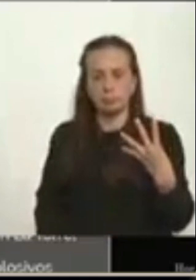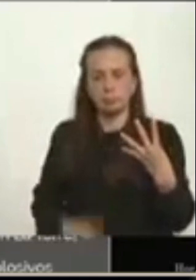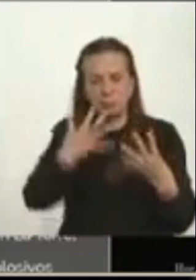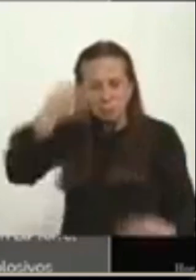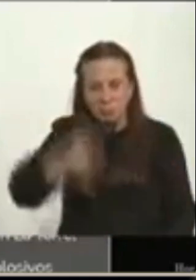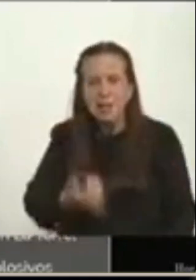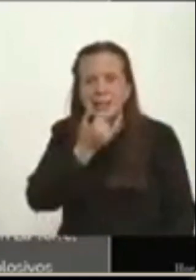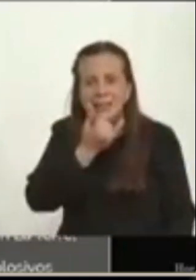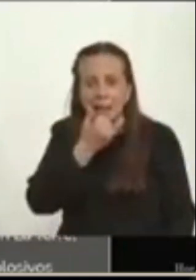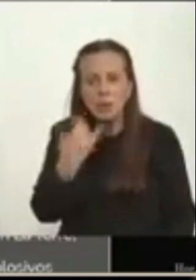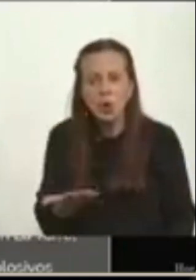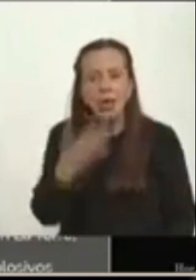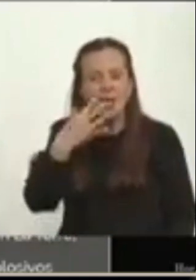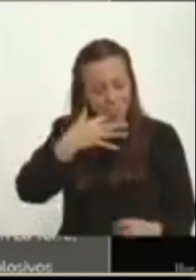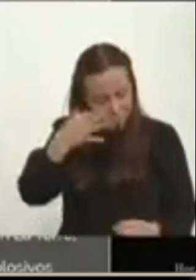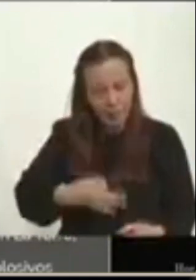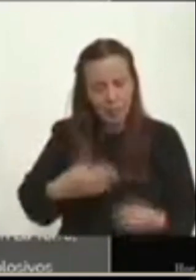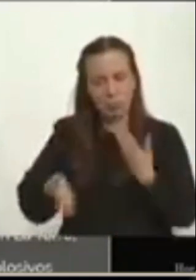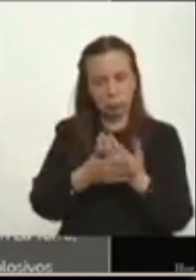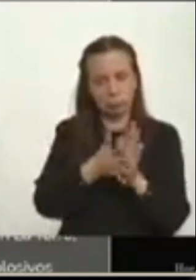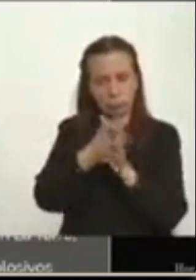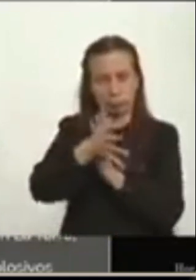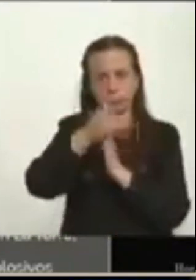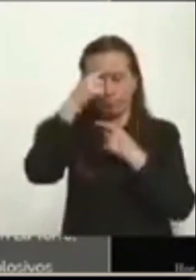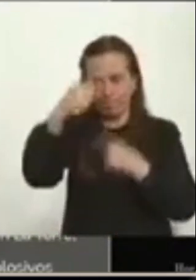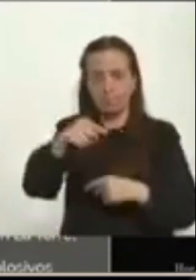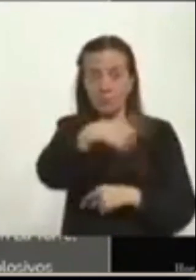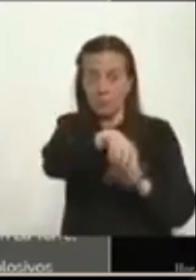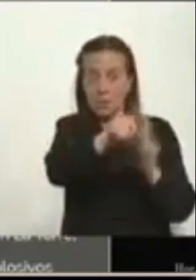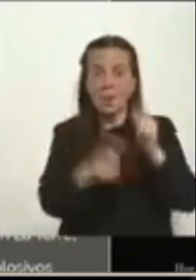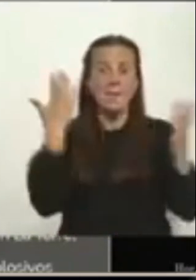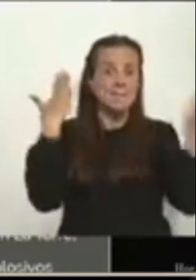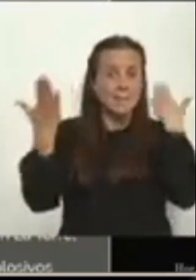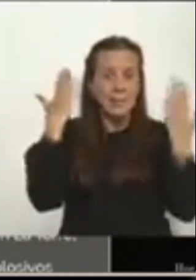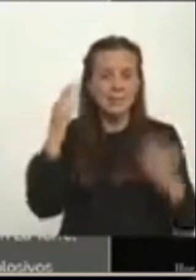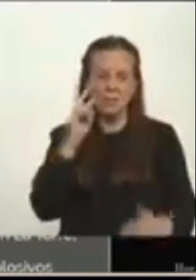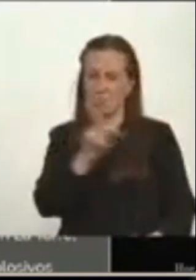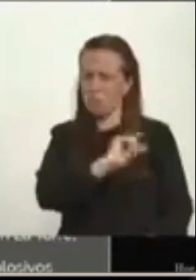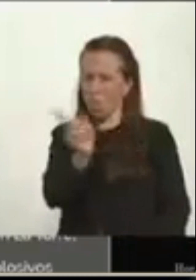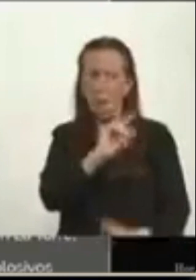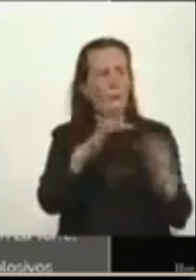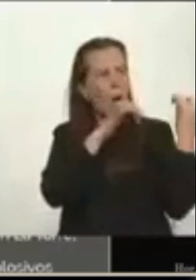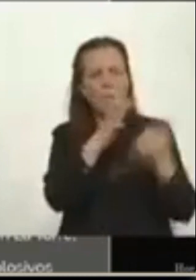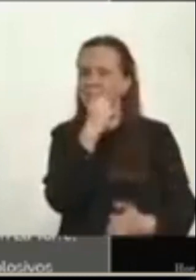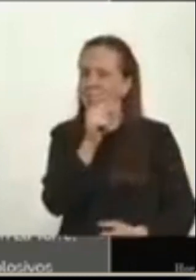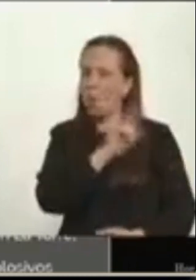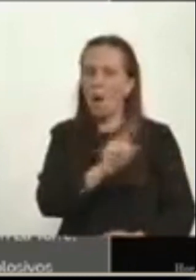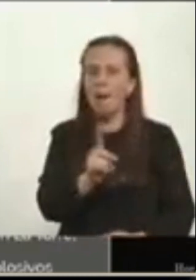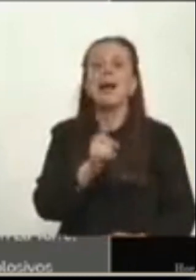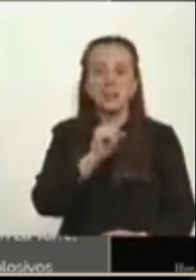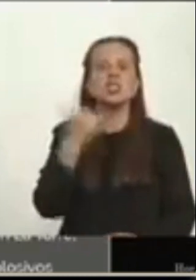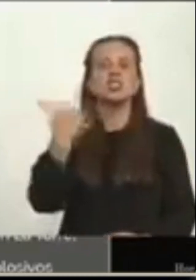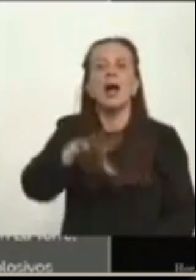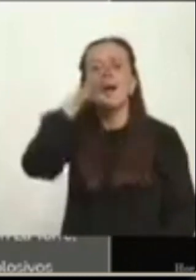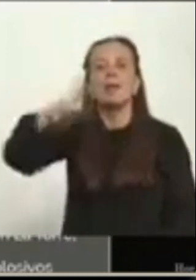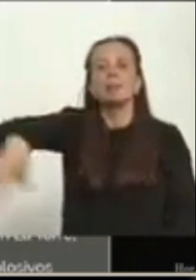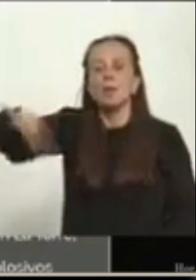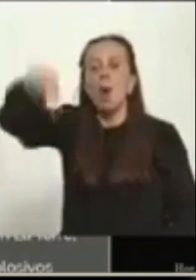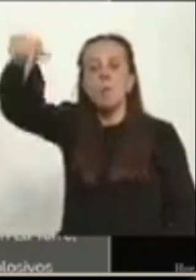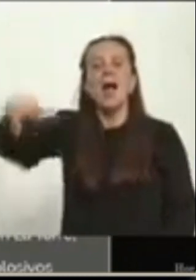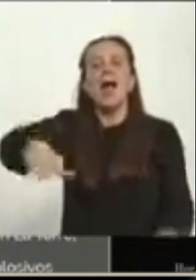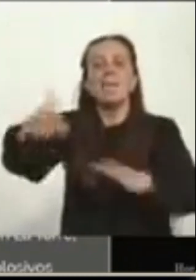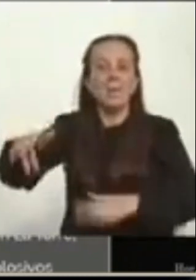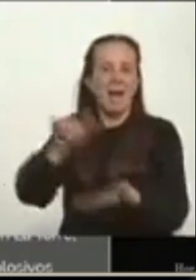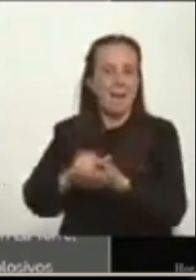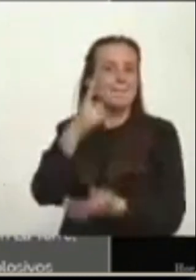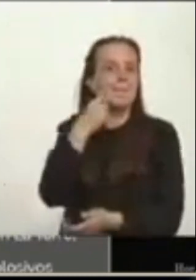verdaderamente ocurrió? Aquí están los hechos documentados. Los campesinos afirmaron que no hubo combate. Ya sabemos que lo mataron en la finca de su padre y